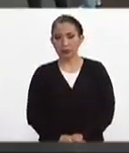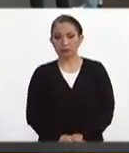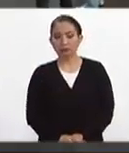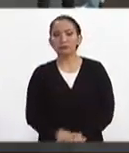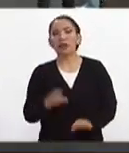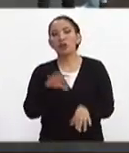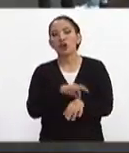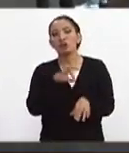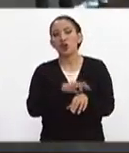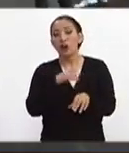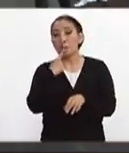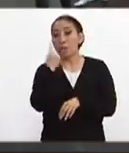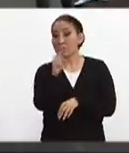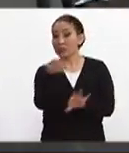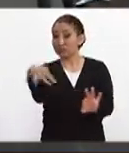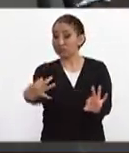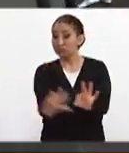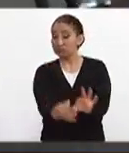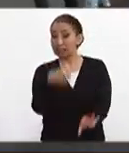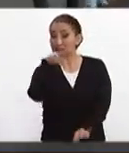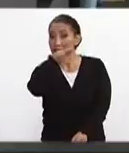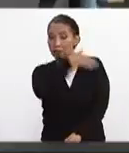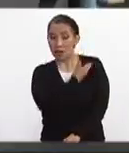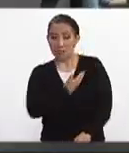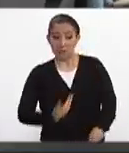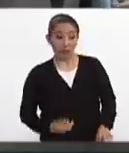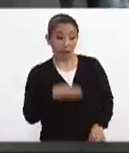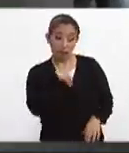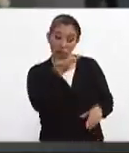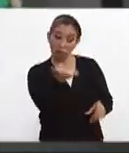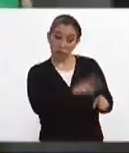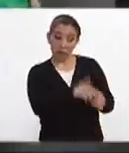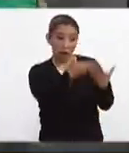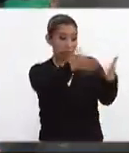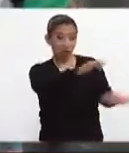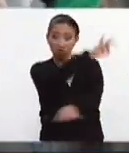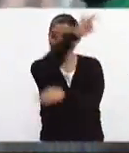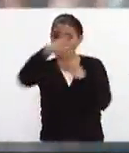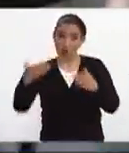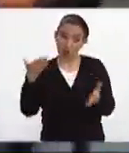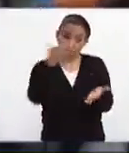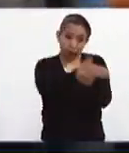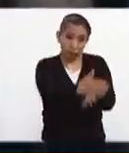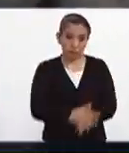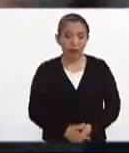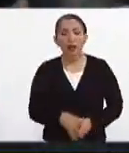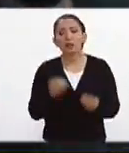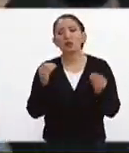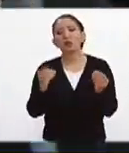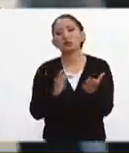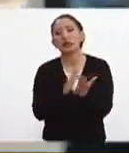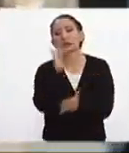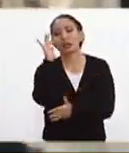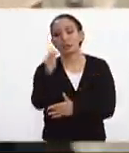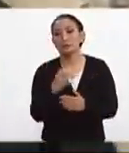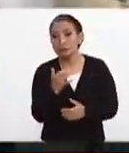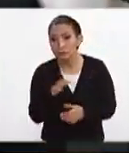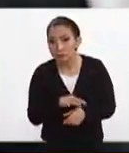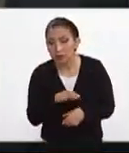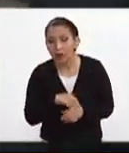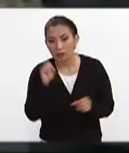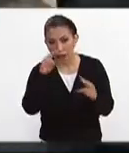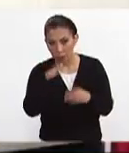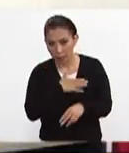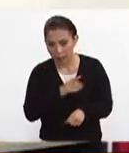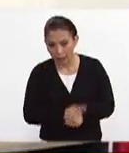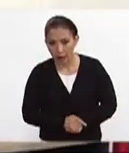doctor y fue una instrucción muy precisa y rápida del presidente Enrique Peña Nieto así es muchísimas gracias sí sí doctor hasta